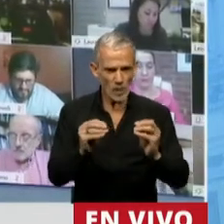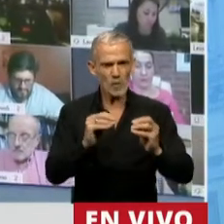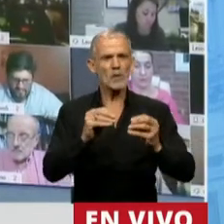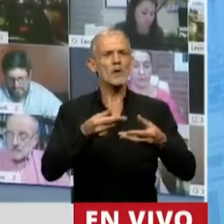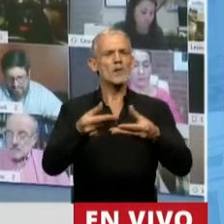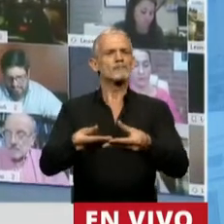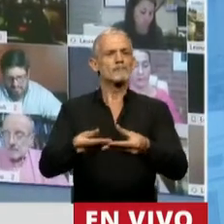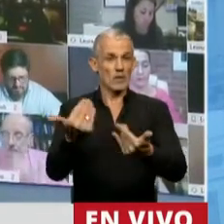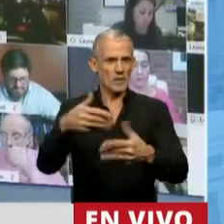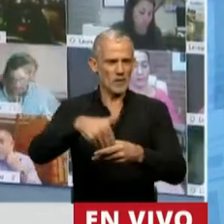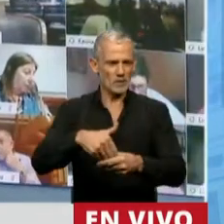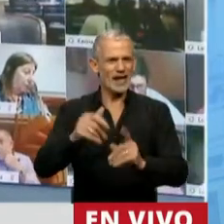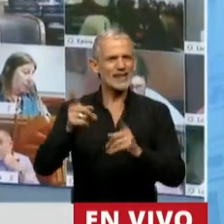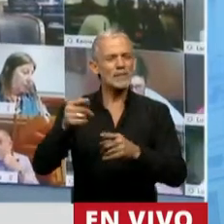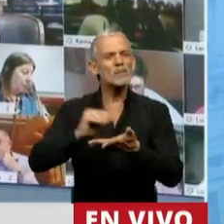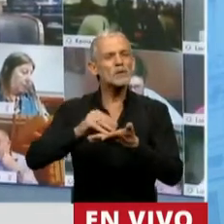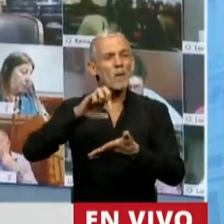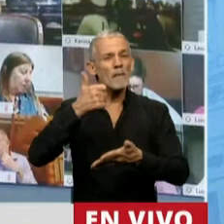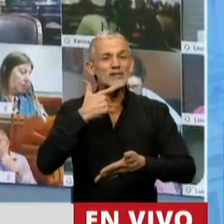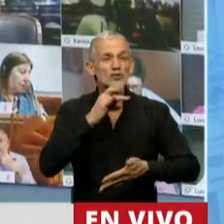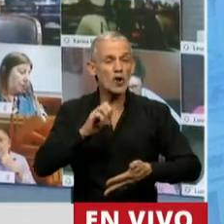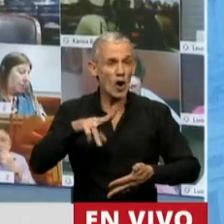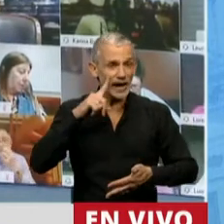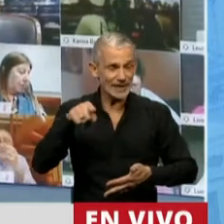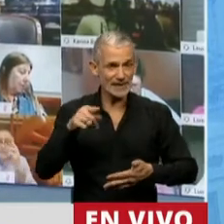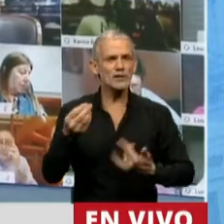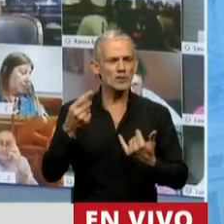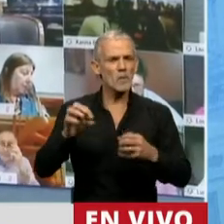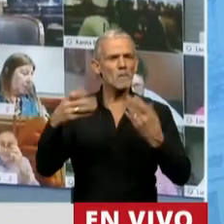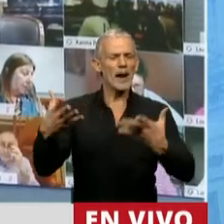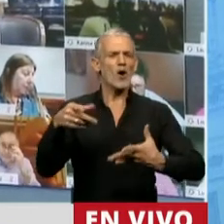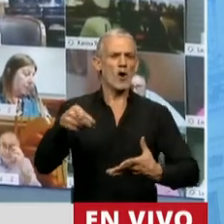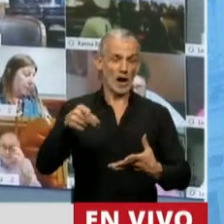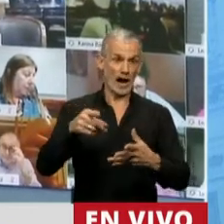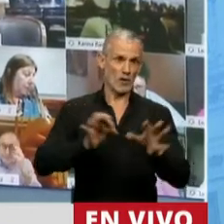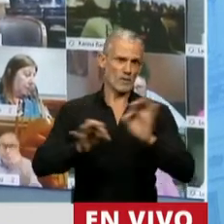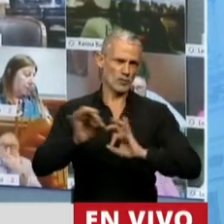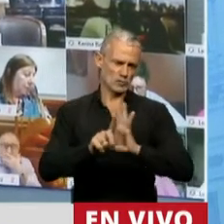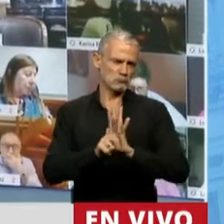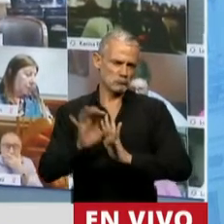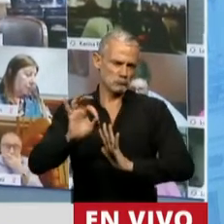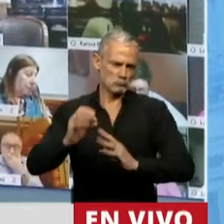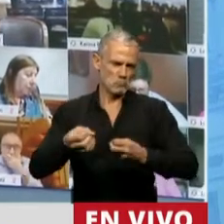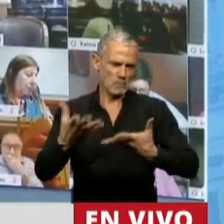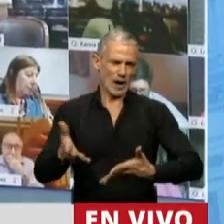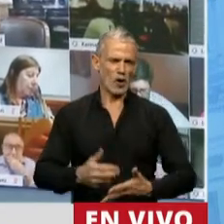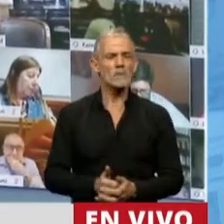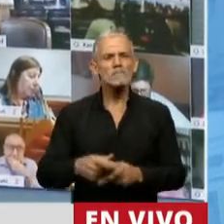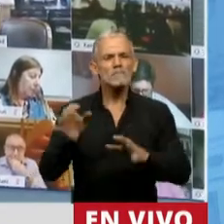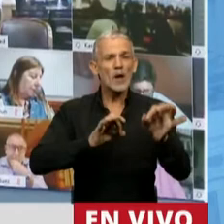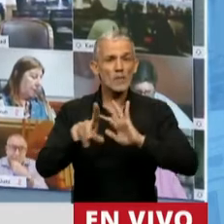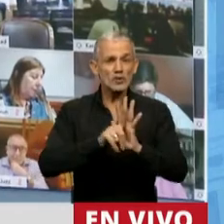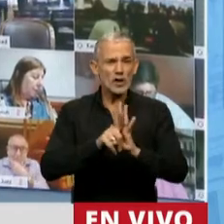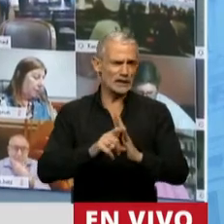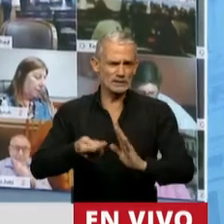votar. E incluso al diputado Pastori, que en verdad hizo unos aportes que han mejorado sustancialmente el proyecto. El proyecto